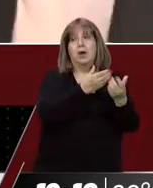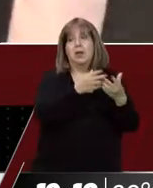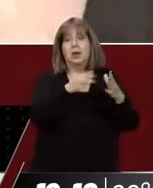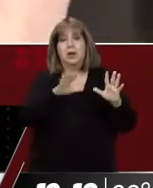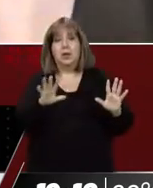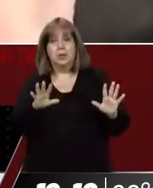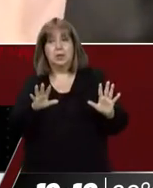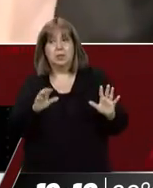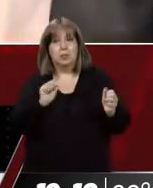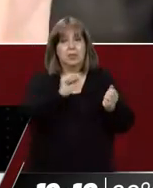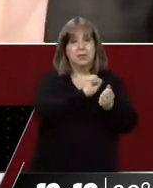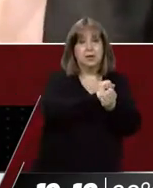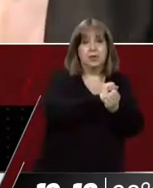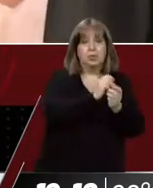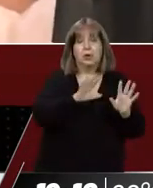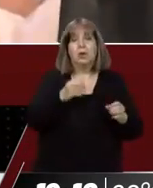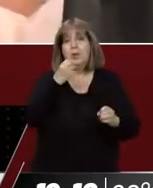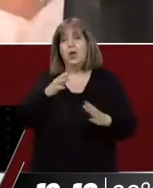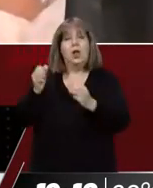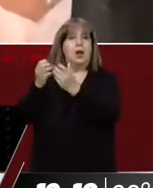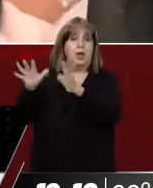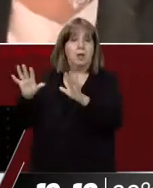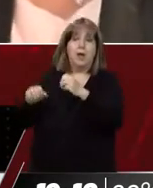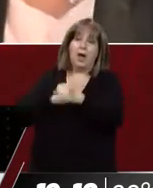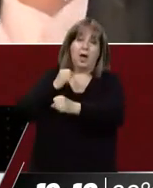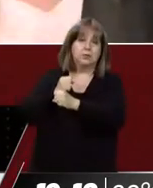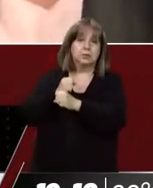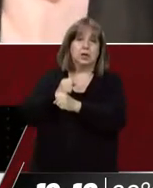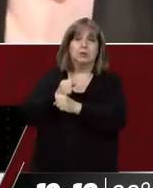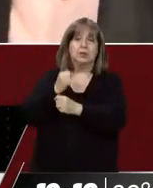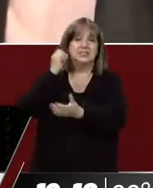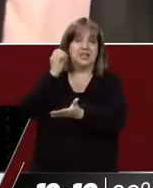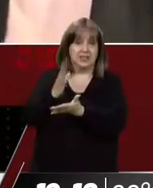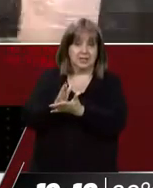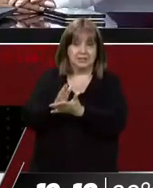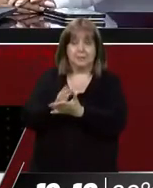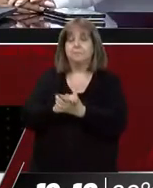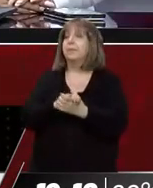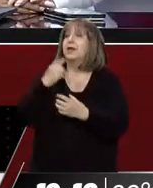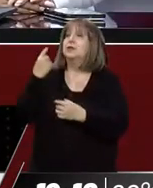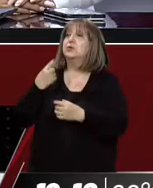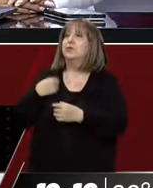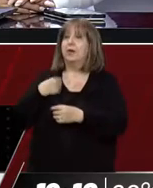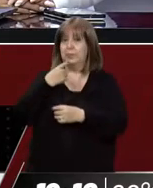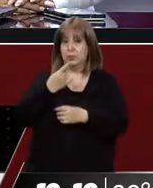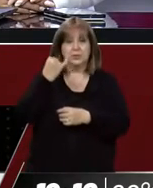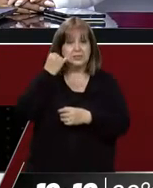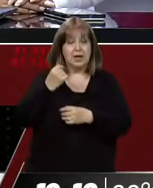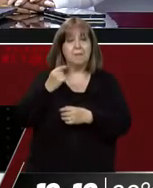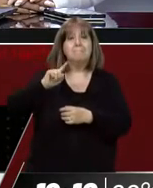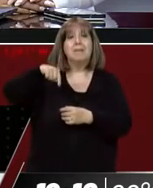mal privados de la libertad son bastante... son incomensurables, ¿no? Sí, en la audiencia de mañana será el mismo tribunal que